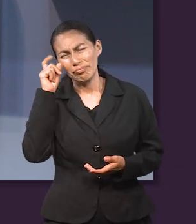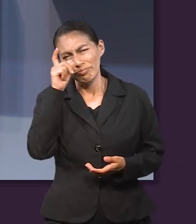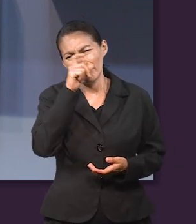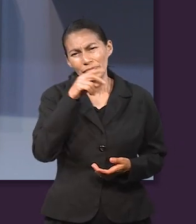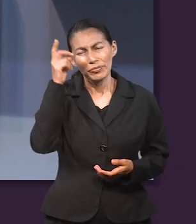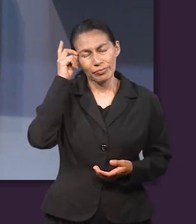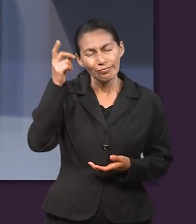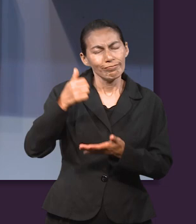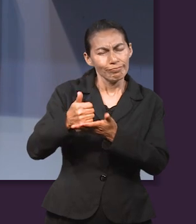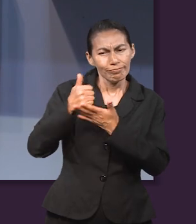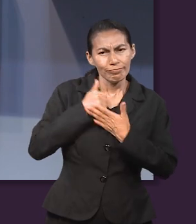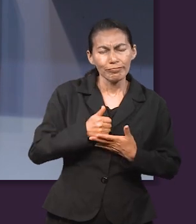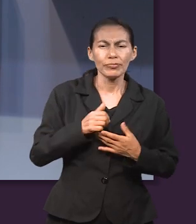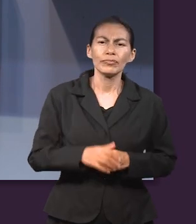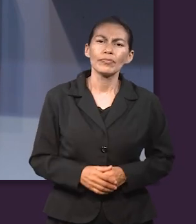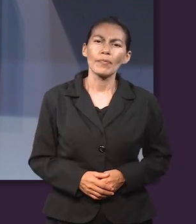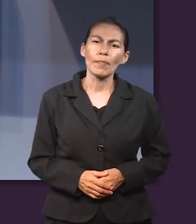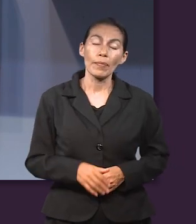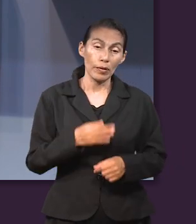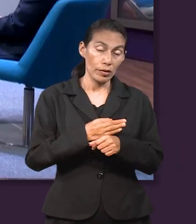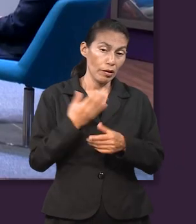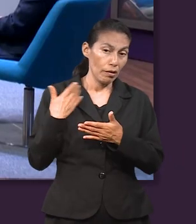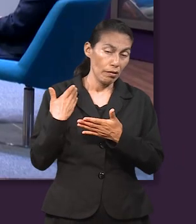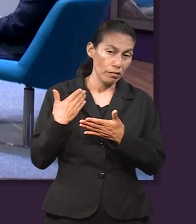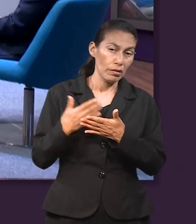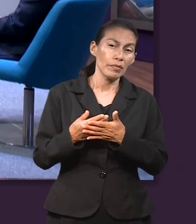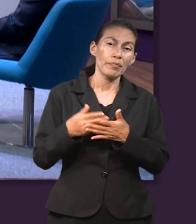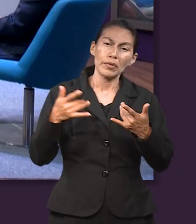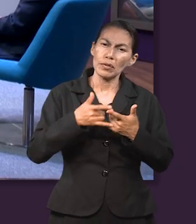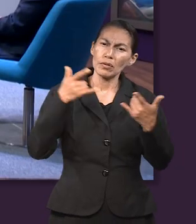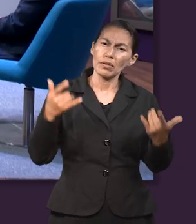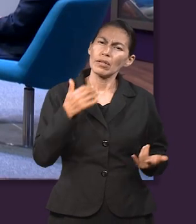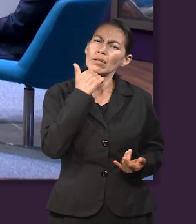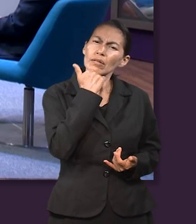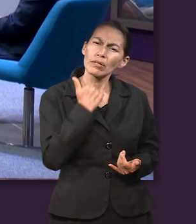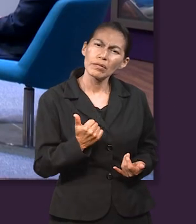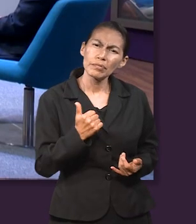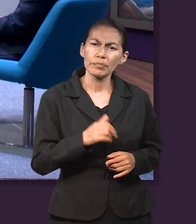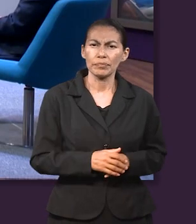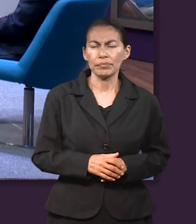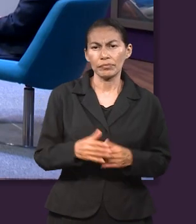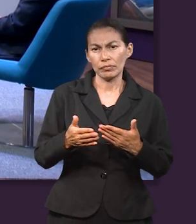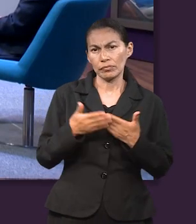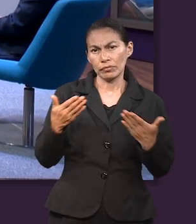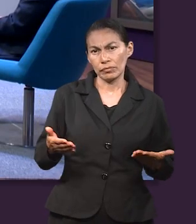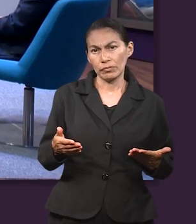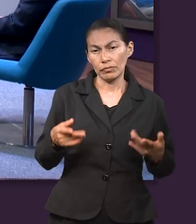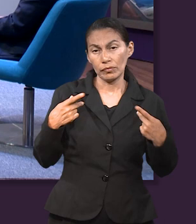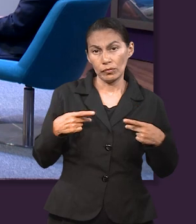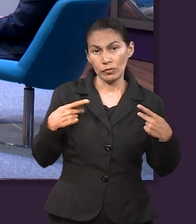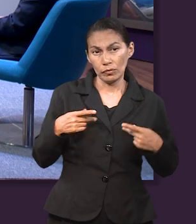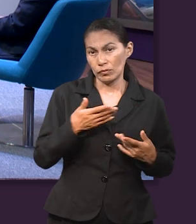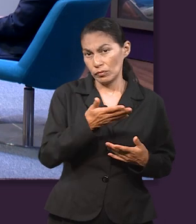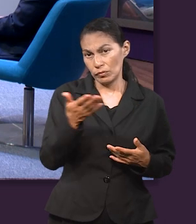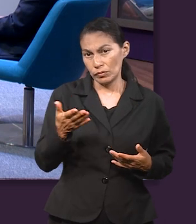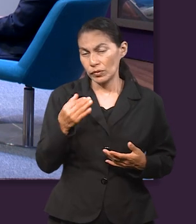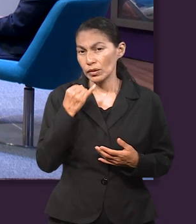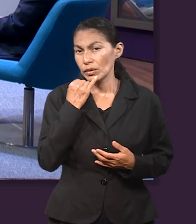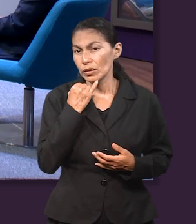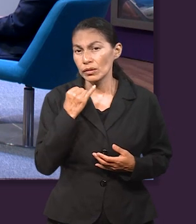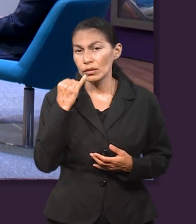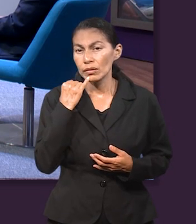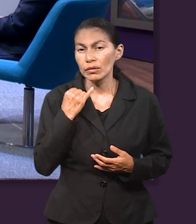Acabamos de mencionar la experiencia de Abraham y la lección nos invita a reflexionar ahora sobre la experiencia del pueblo de Israel.